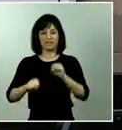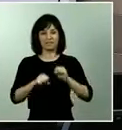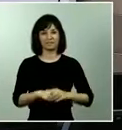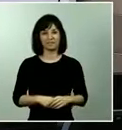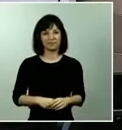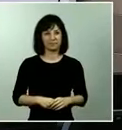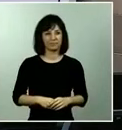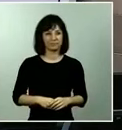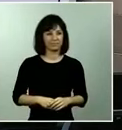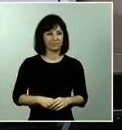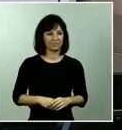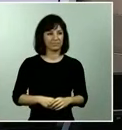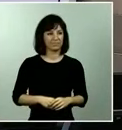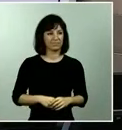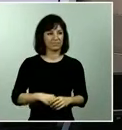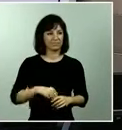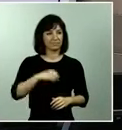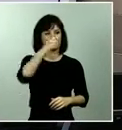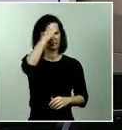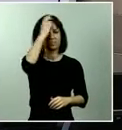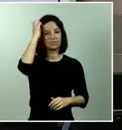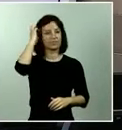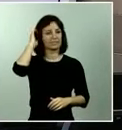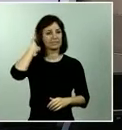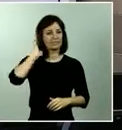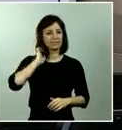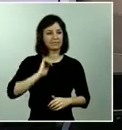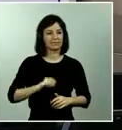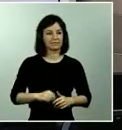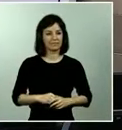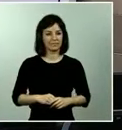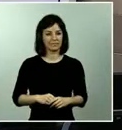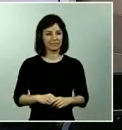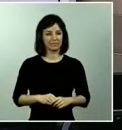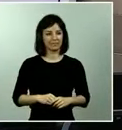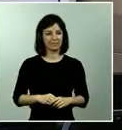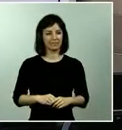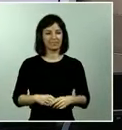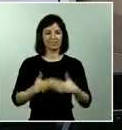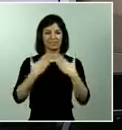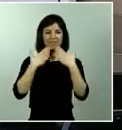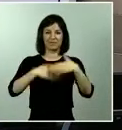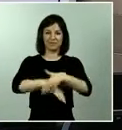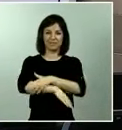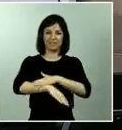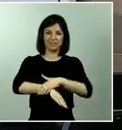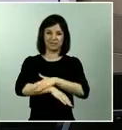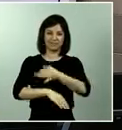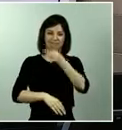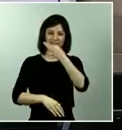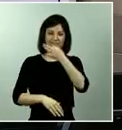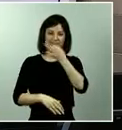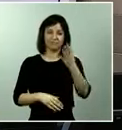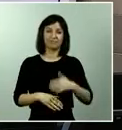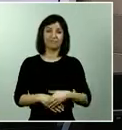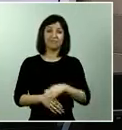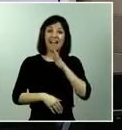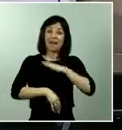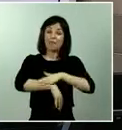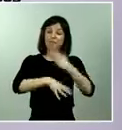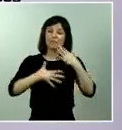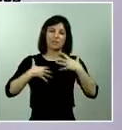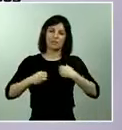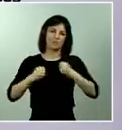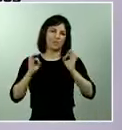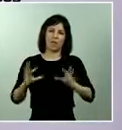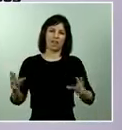ministro. Buenas tardes a todos. Obviamente yo tengo que empezar en los mismos términos que lo ha hecho el ministro de Sanidad, dando las gracias a todo